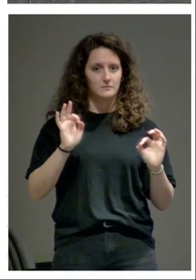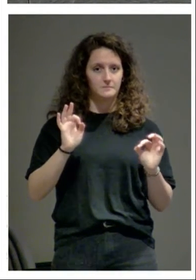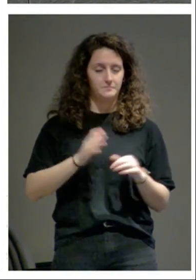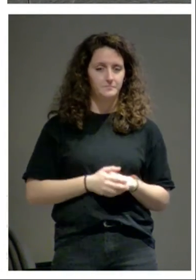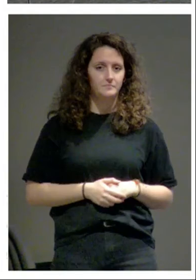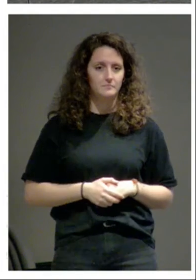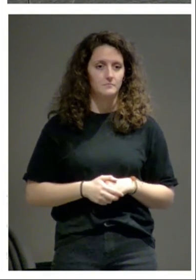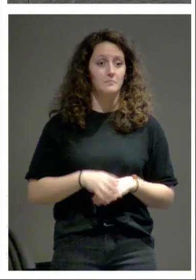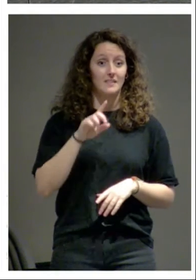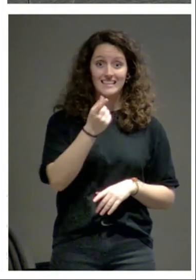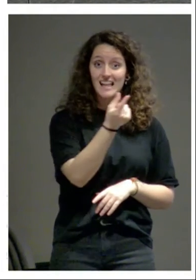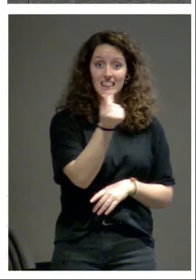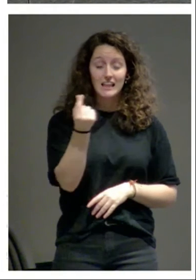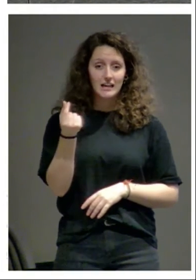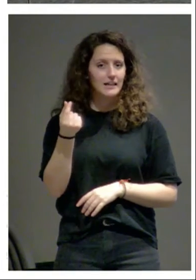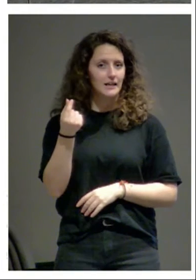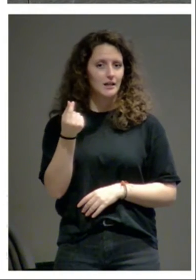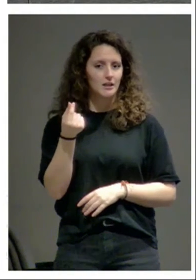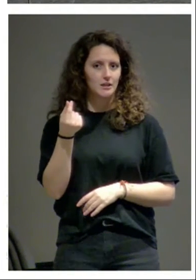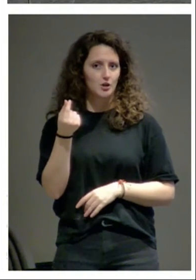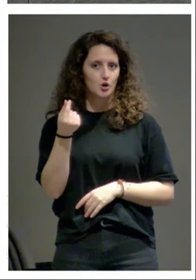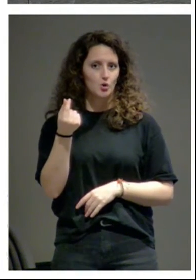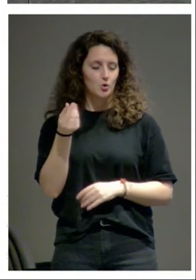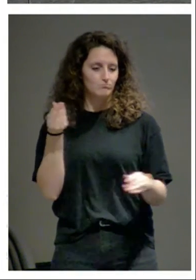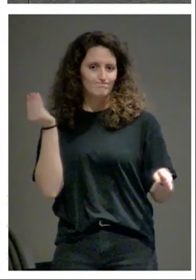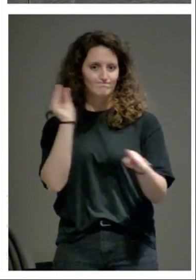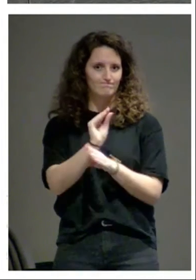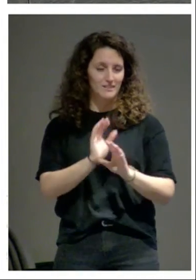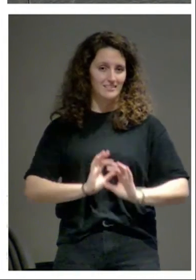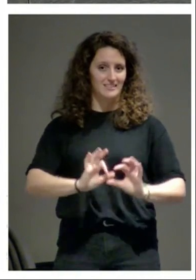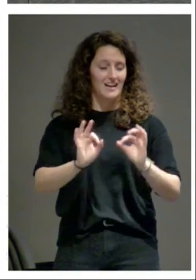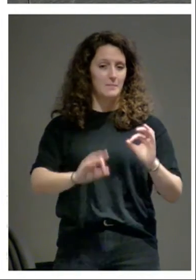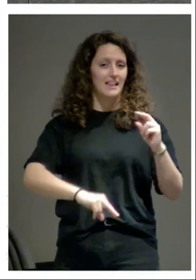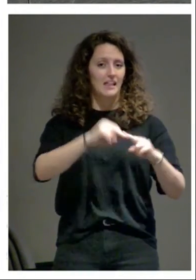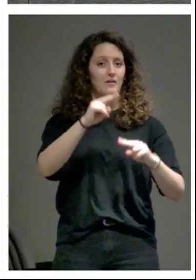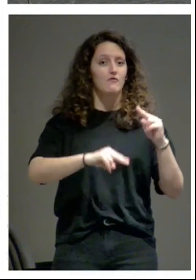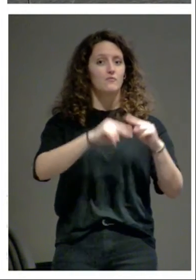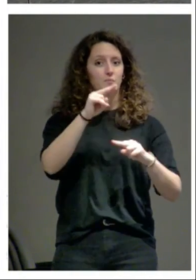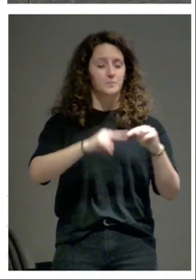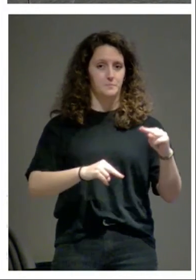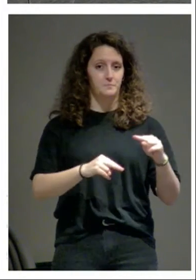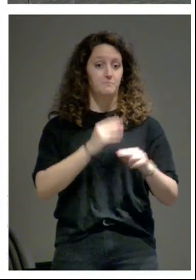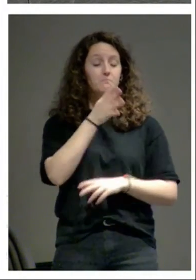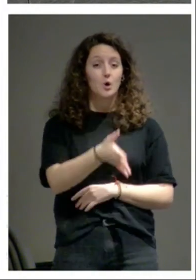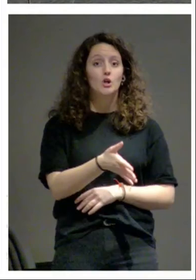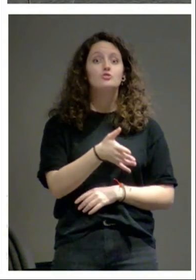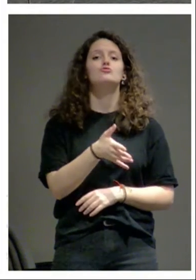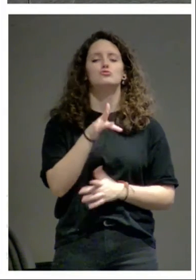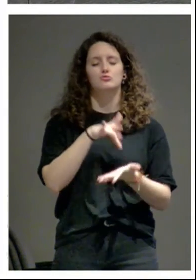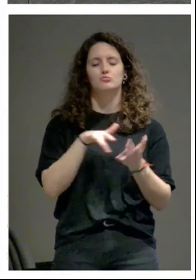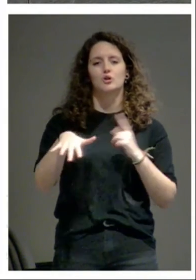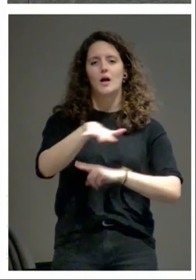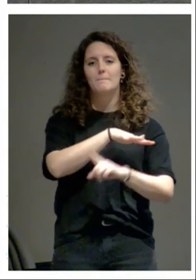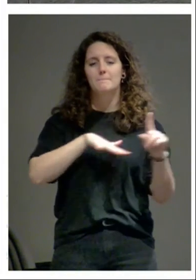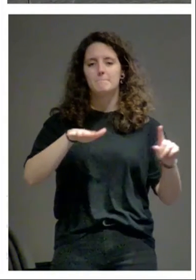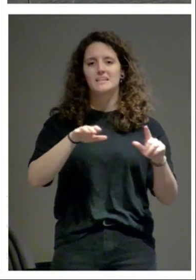y esos dinero lo dedican en parte a construir edificios por eso tenemos un paisaje monumental